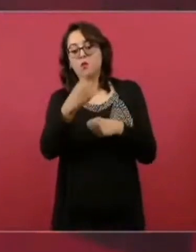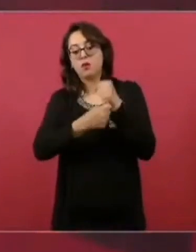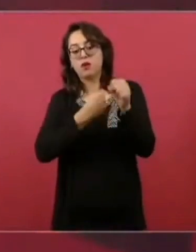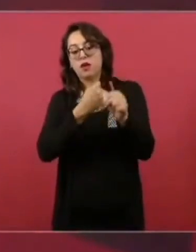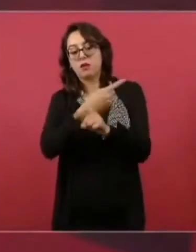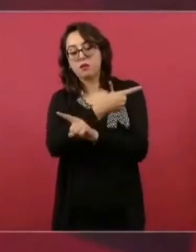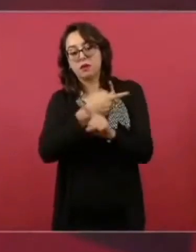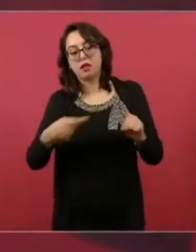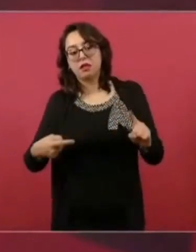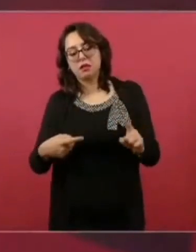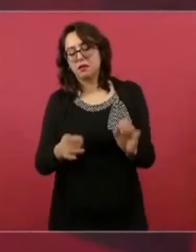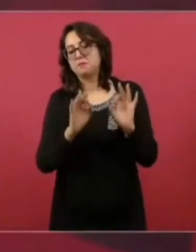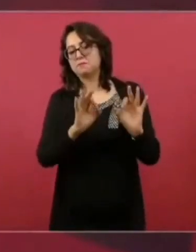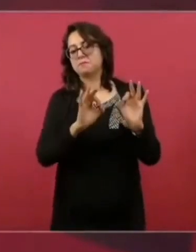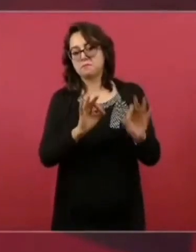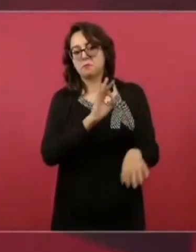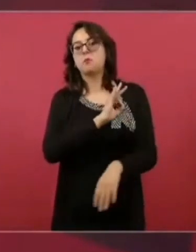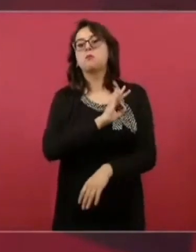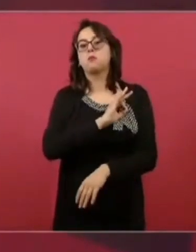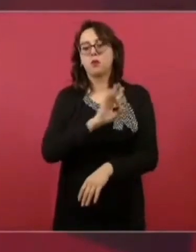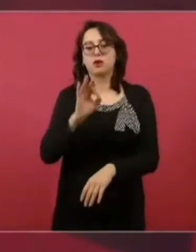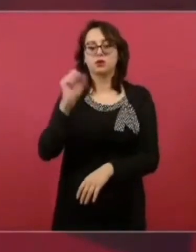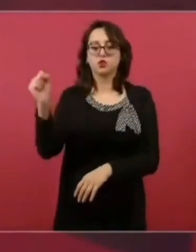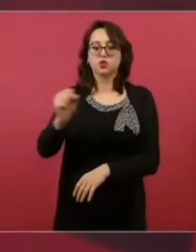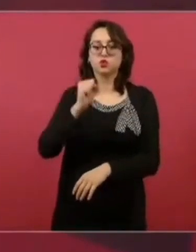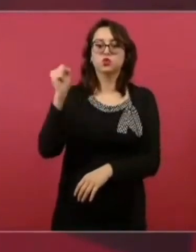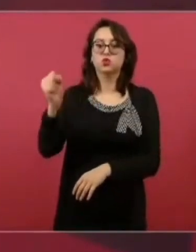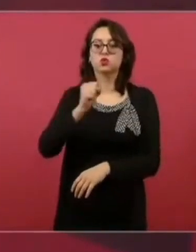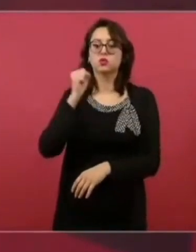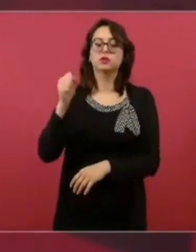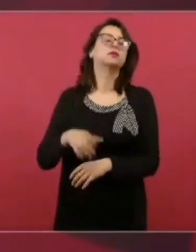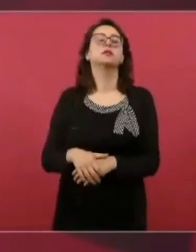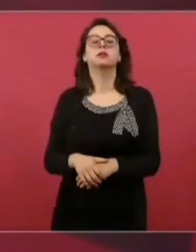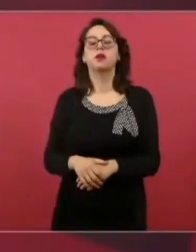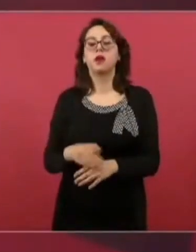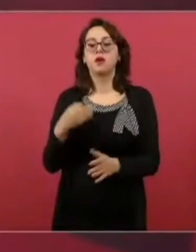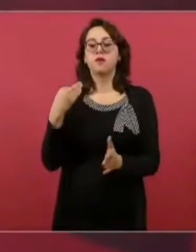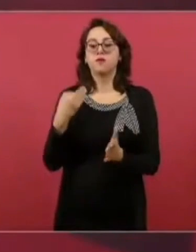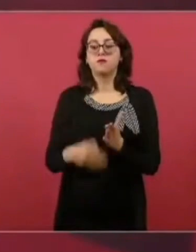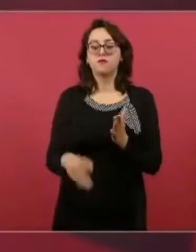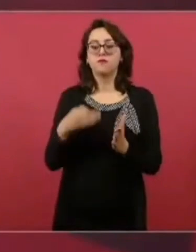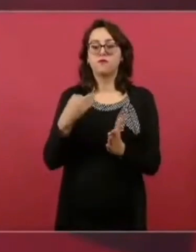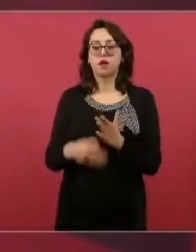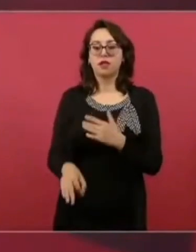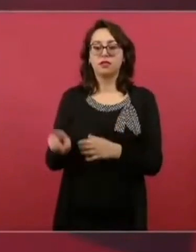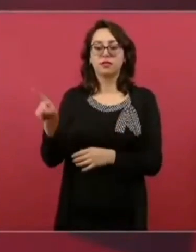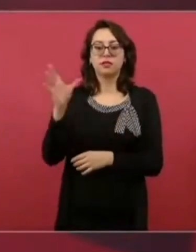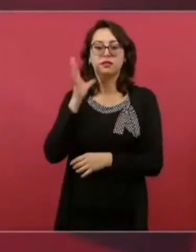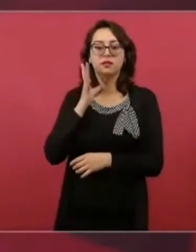para eso y le deseo que le vaya muy bien. Bueno, falta todavía, creo que la asamblea, ¿no?